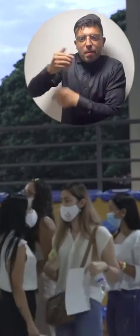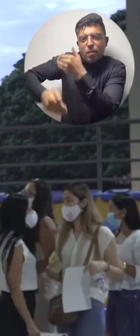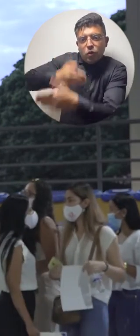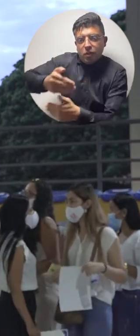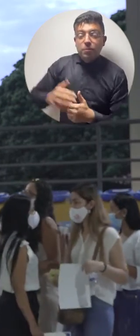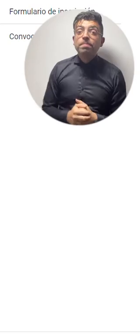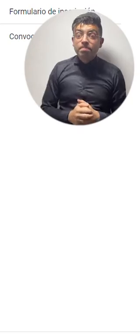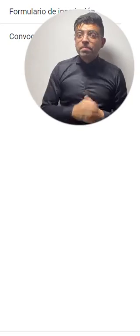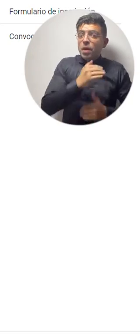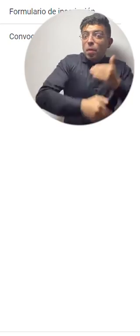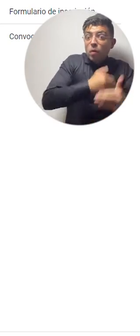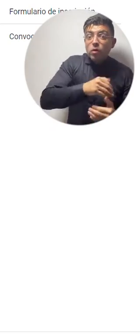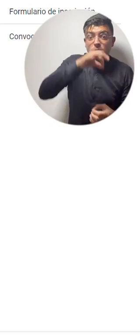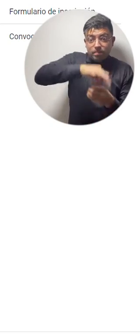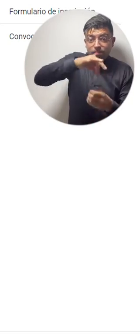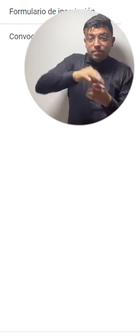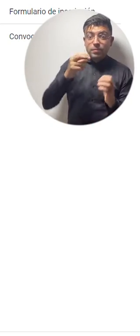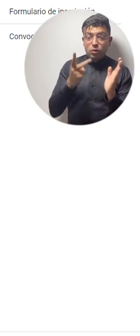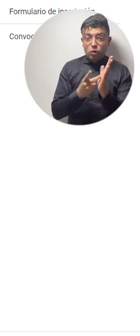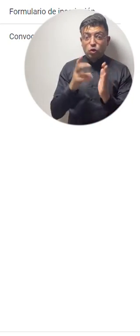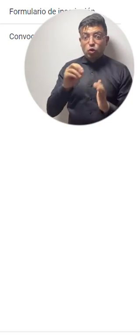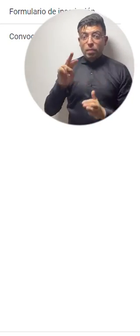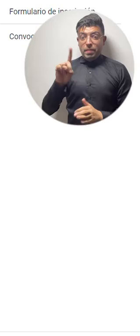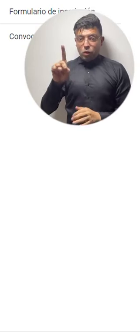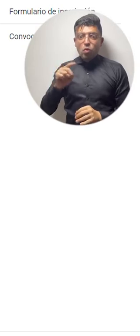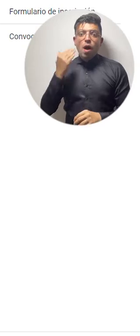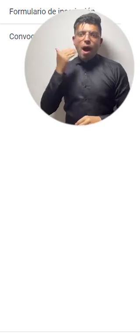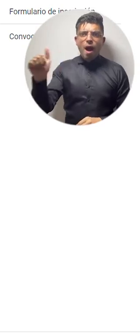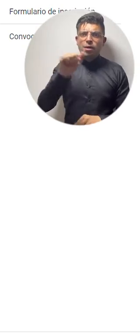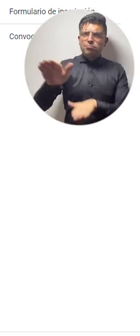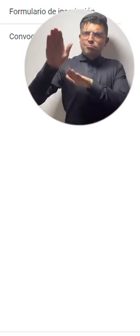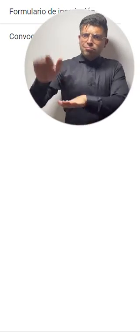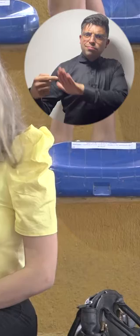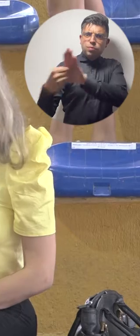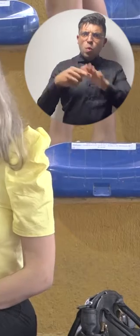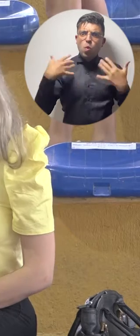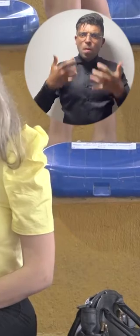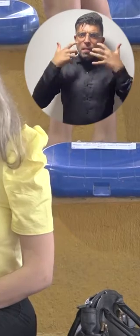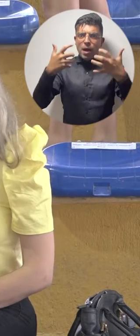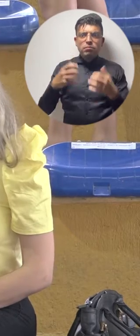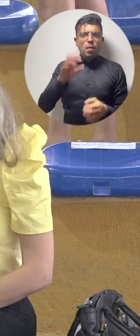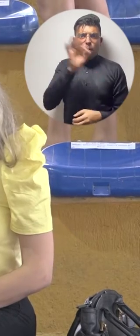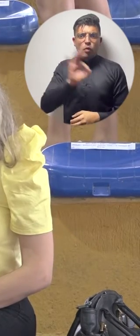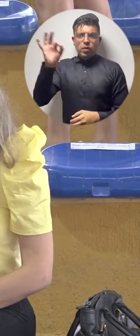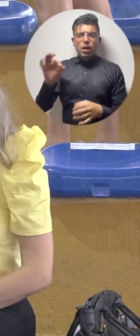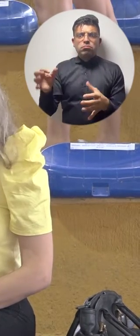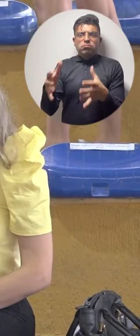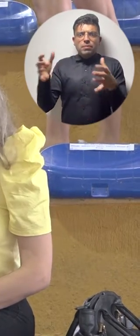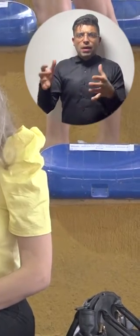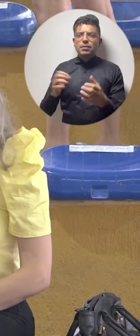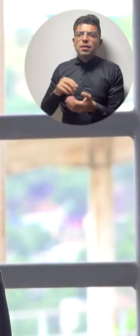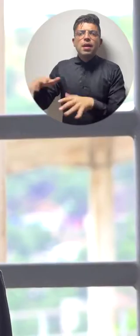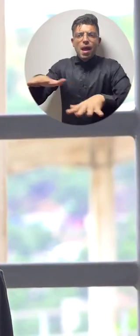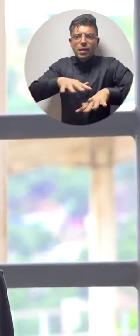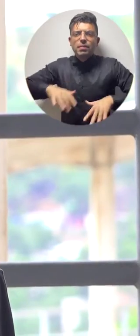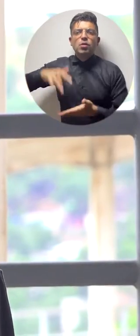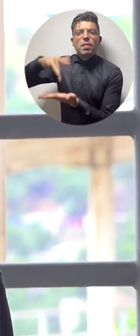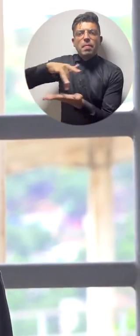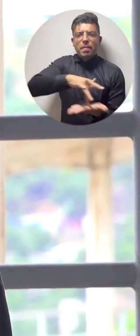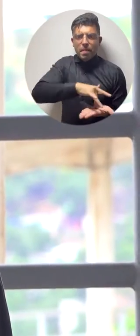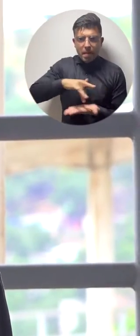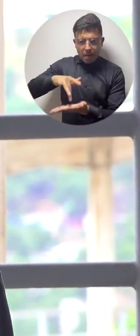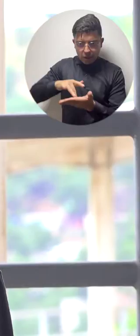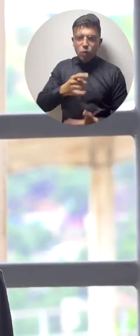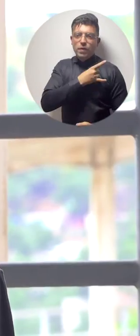todos los diferentes procesos. En el proceso de elecciones 2021, las mujeres fueron protagonistas al ocupar un importante porcentaje en los espacios de